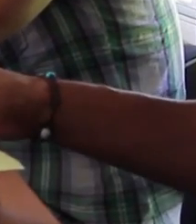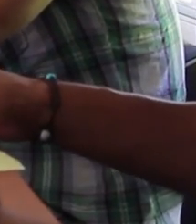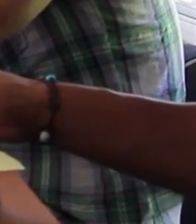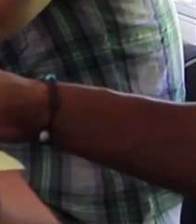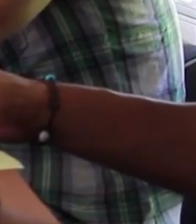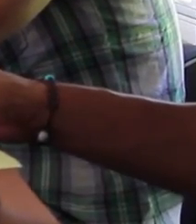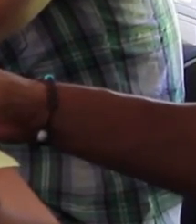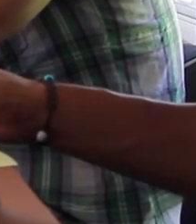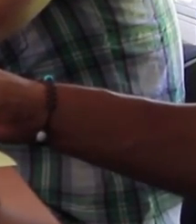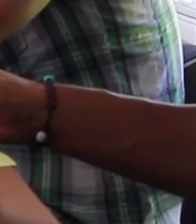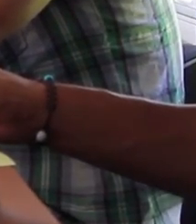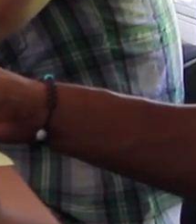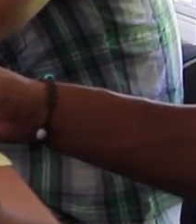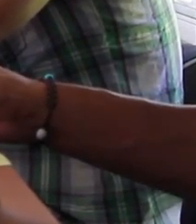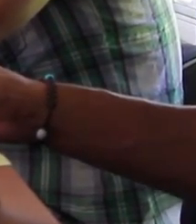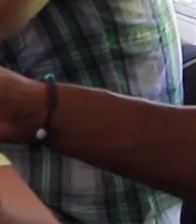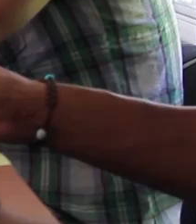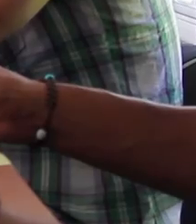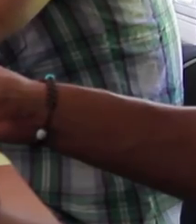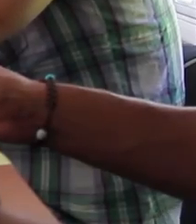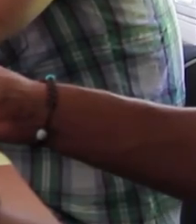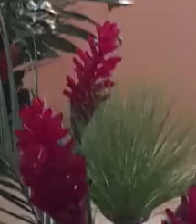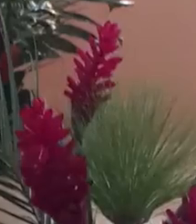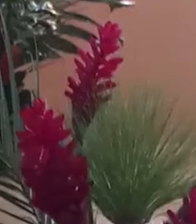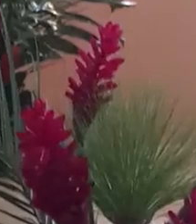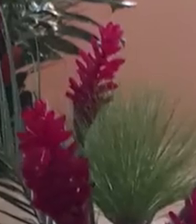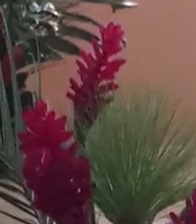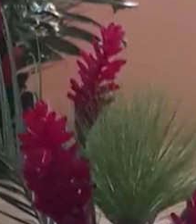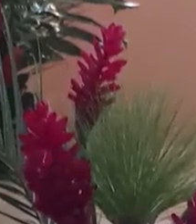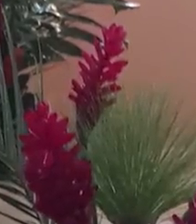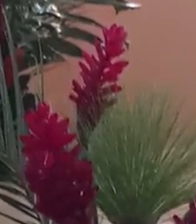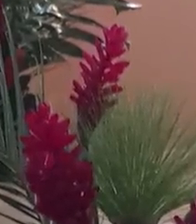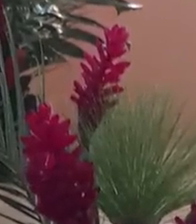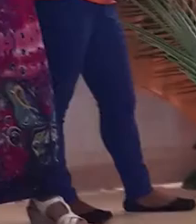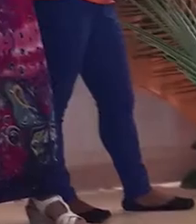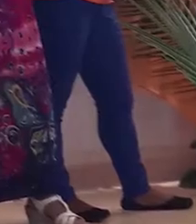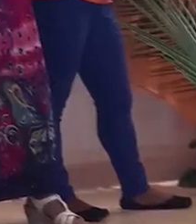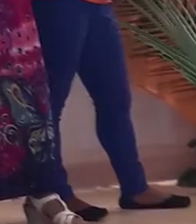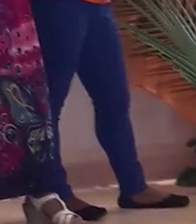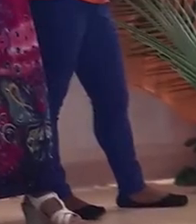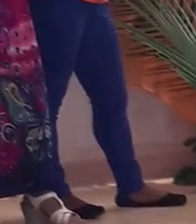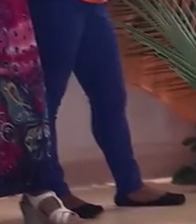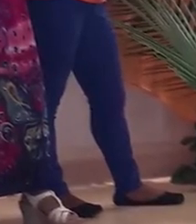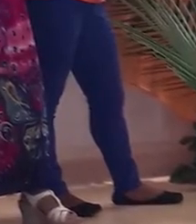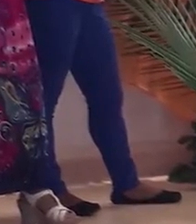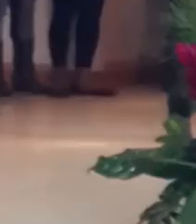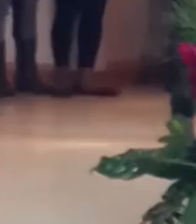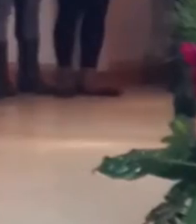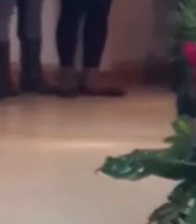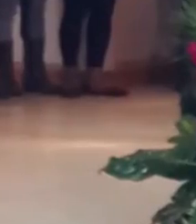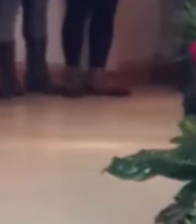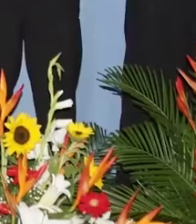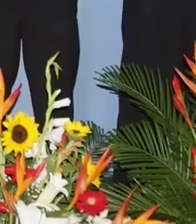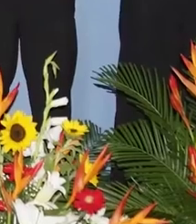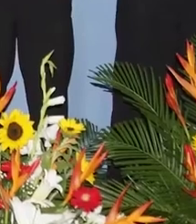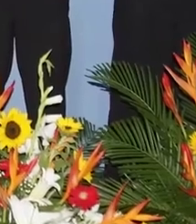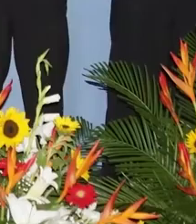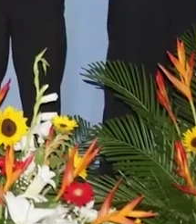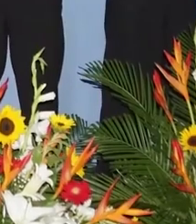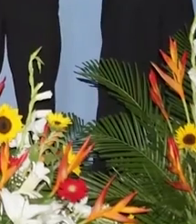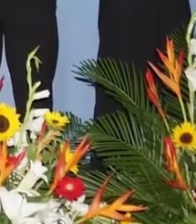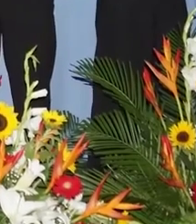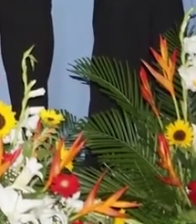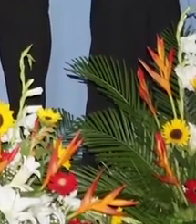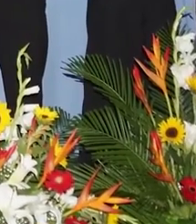en lengua y cultura cabecar. En el 2014, se graduó la primera promoción de esta carrera que se ofrece en la sede del